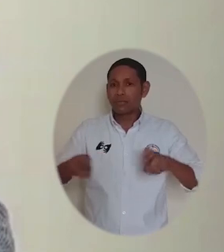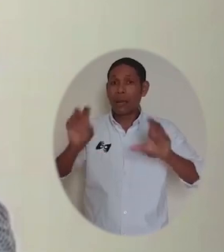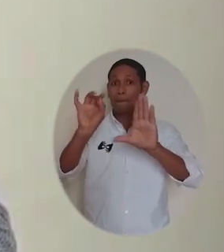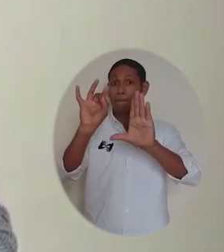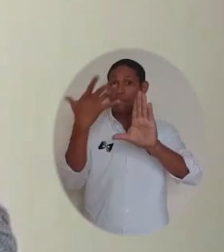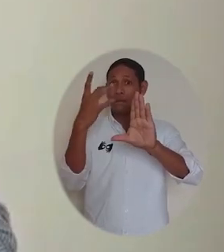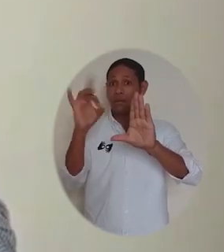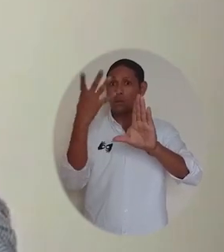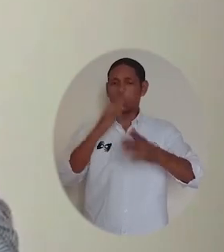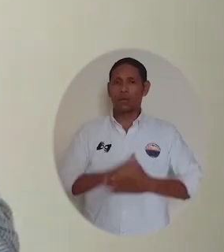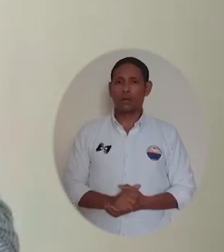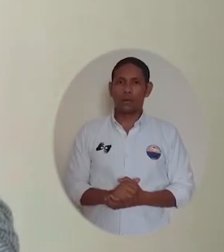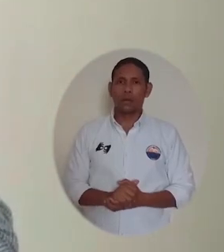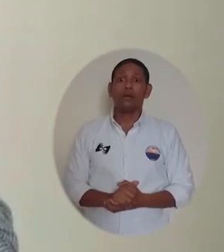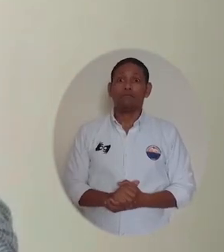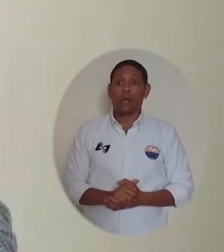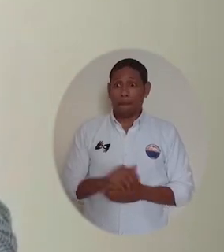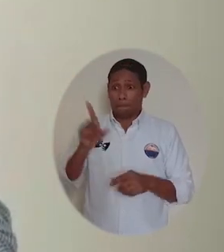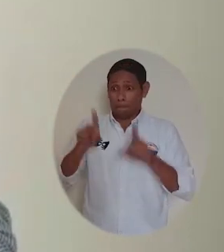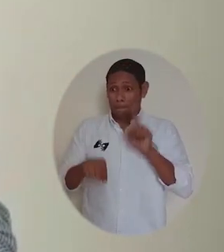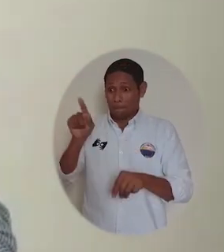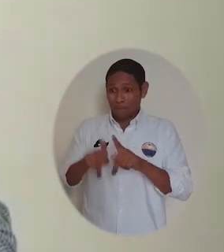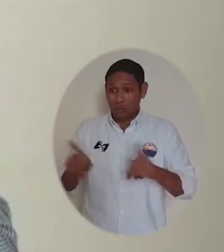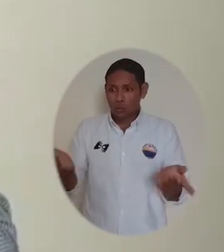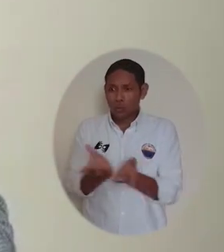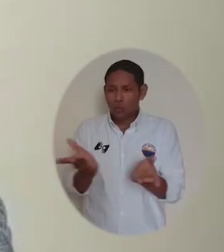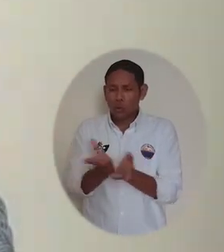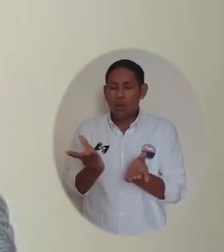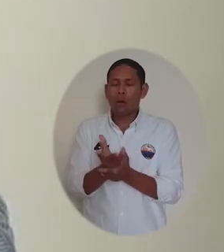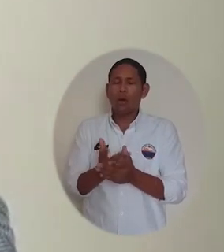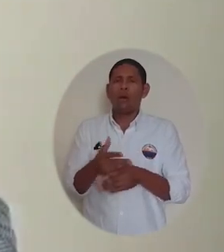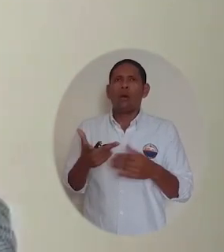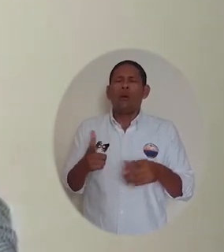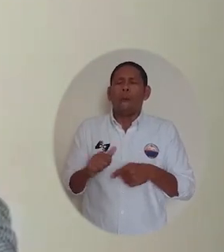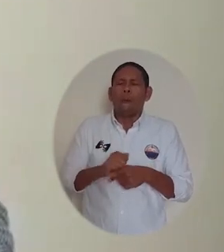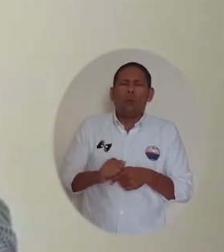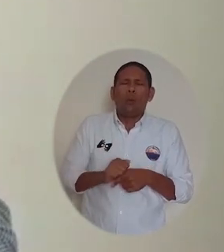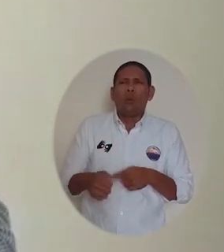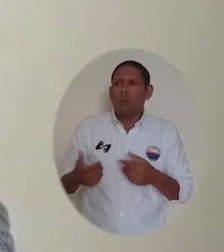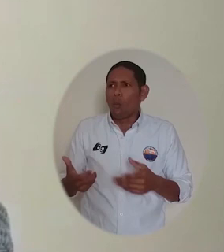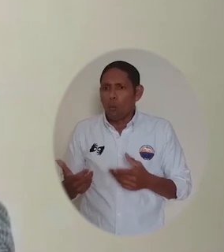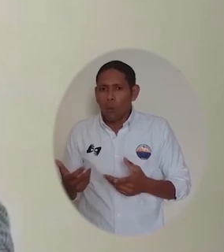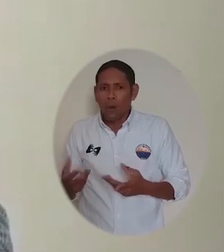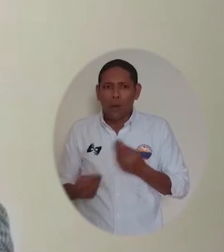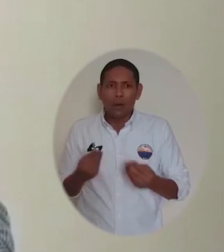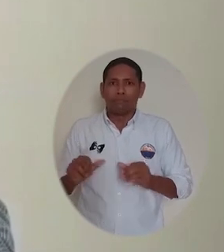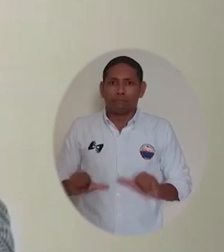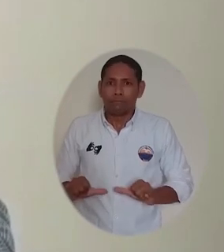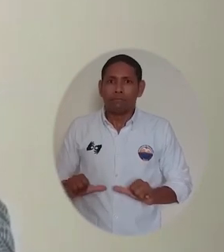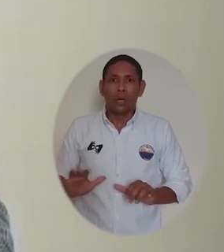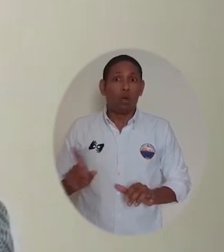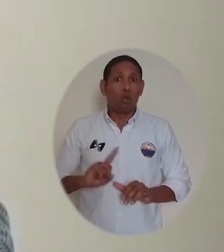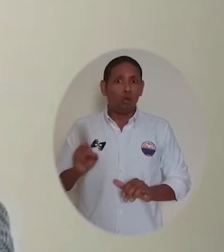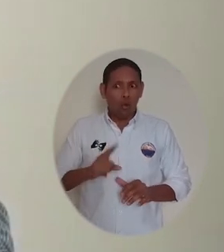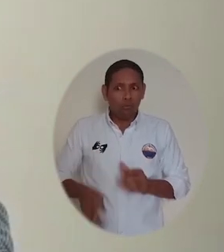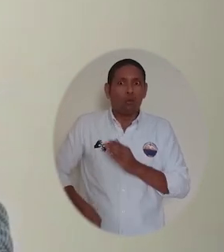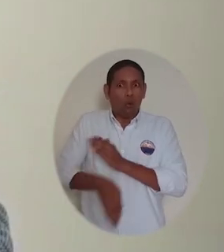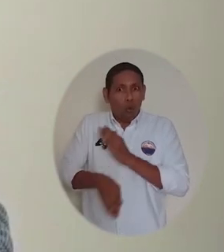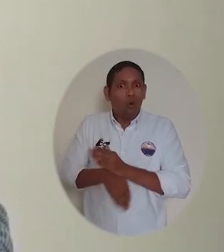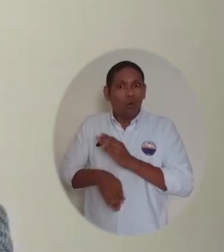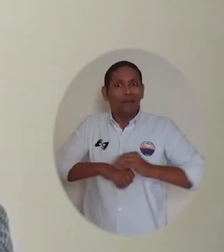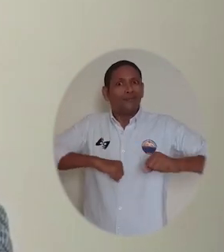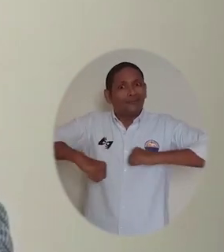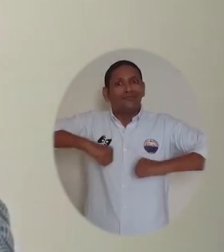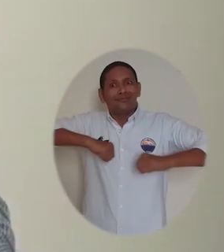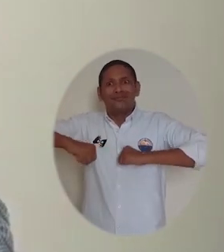las audiencias simuladas y las audiencias virtuales es decir que los estudiantes que están en formación que están en la práctica del